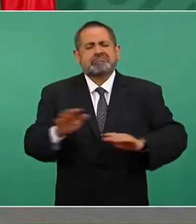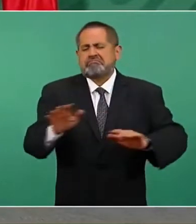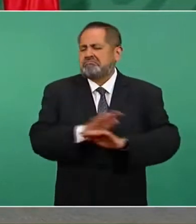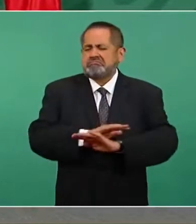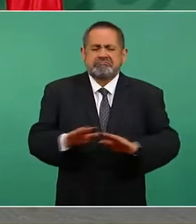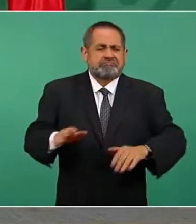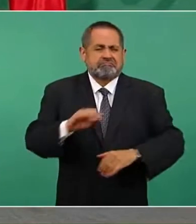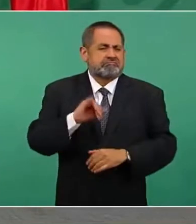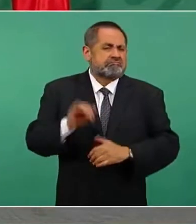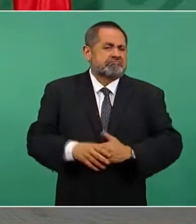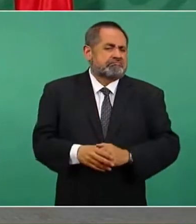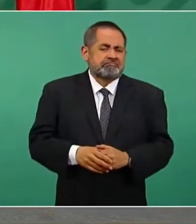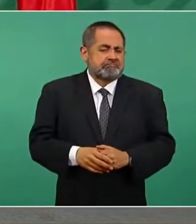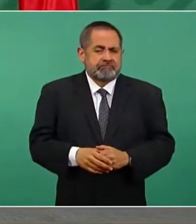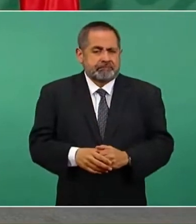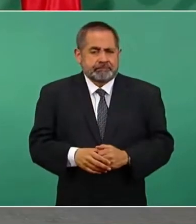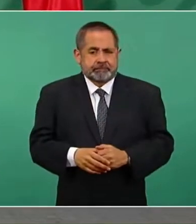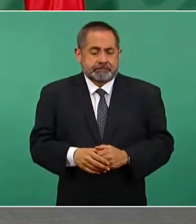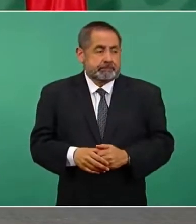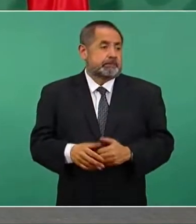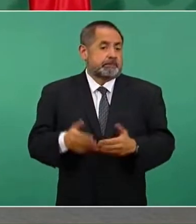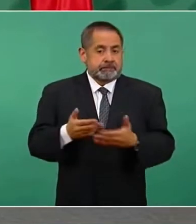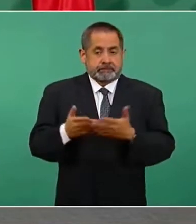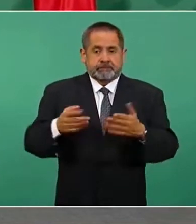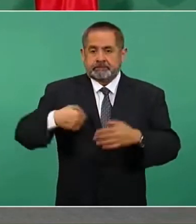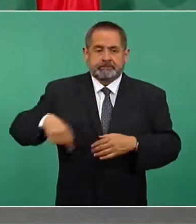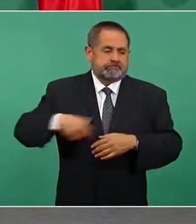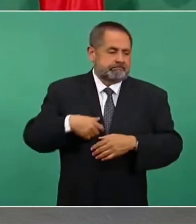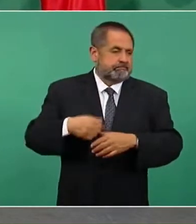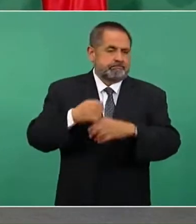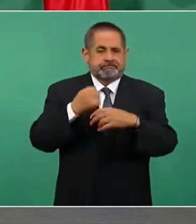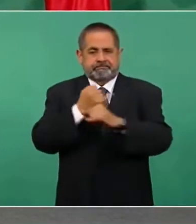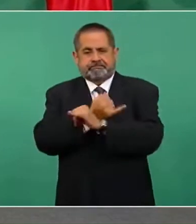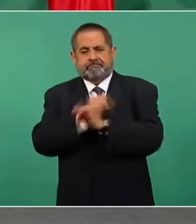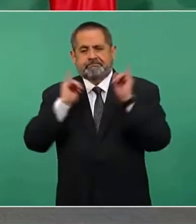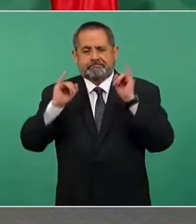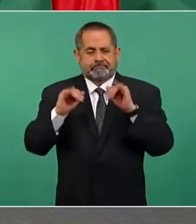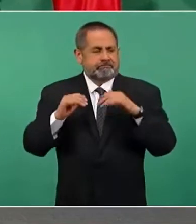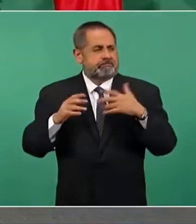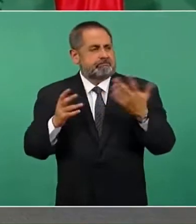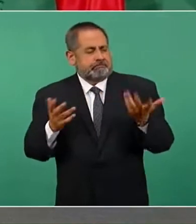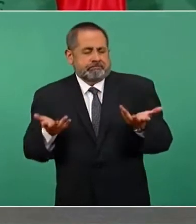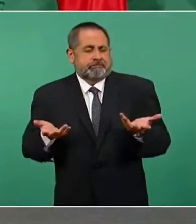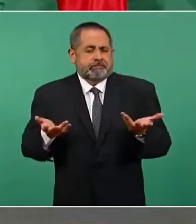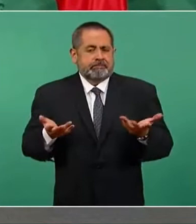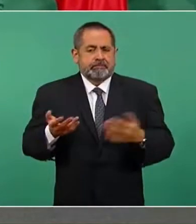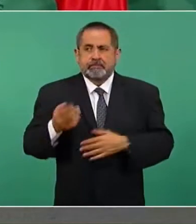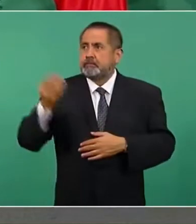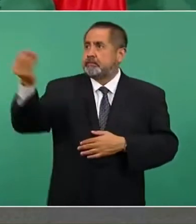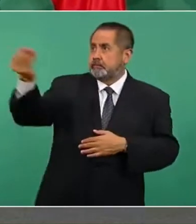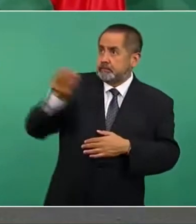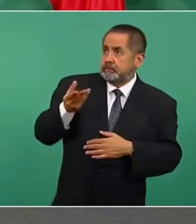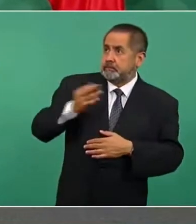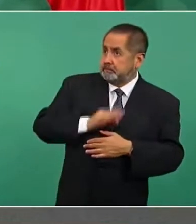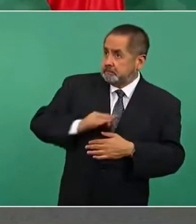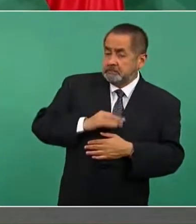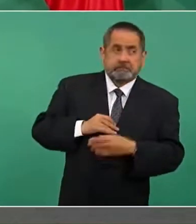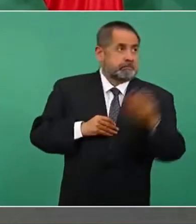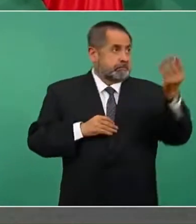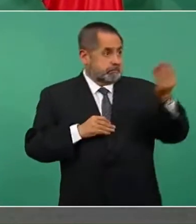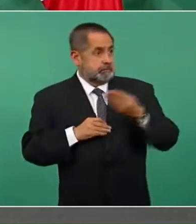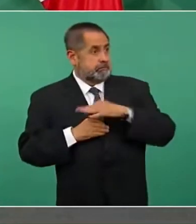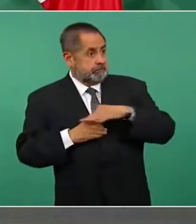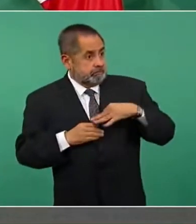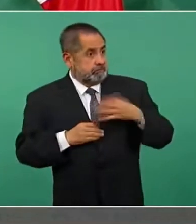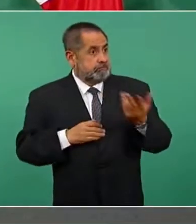Ahora, con la independencia hemos recibido felicitaciones de todos